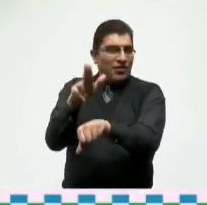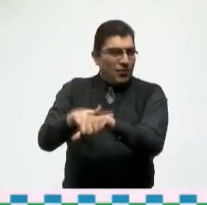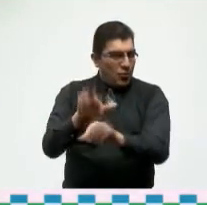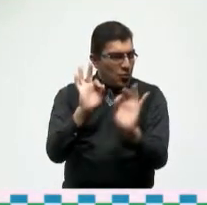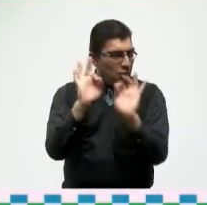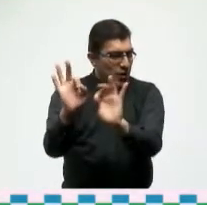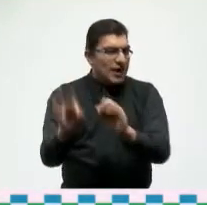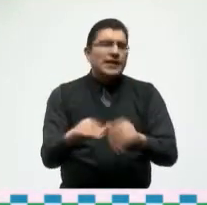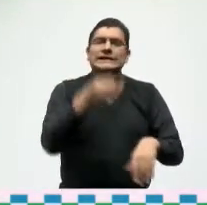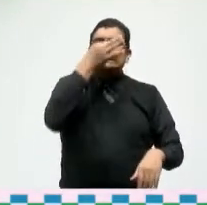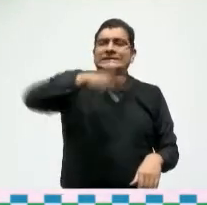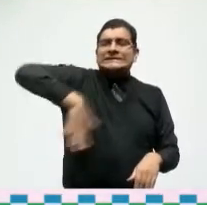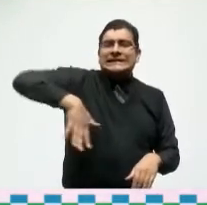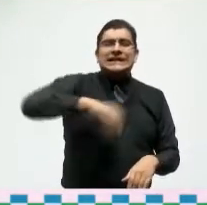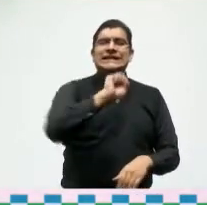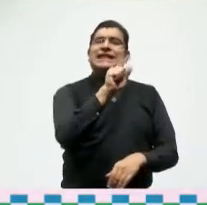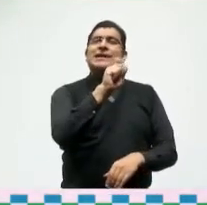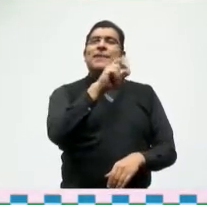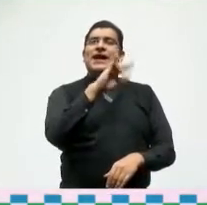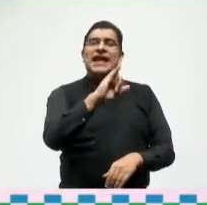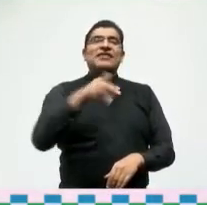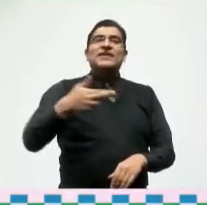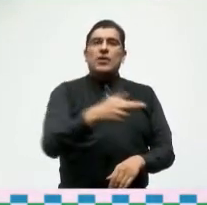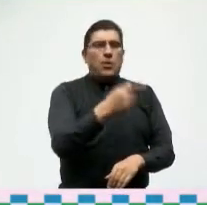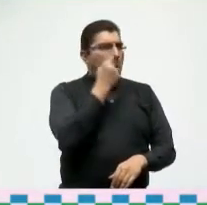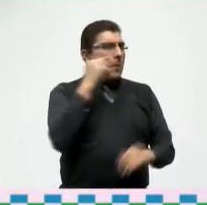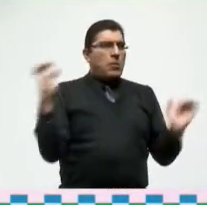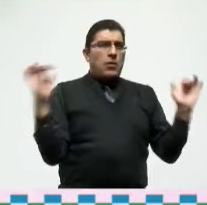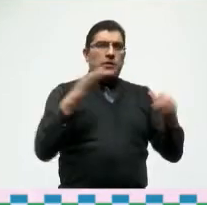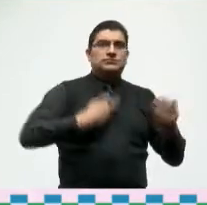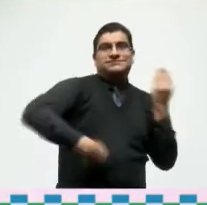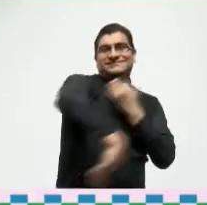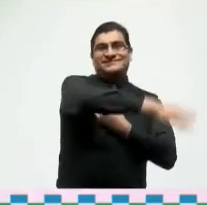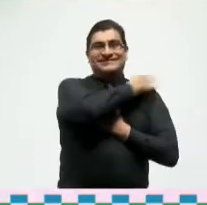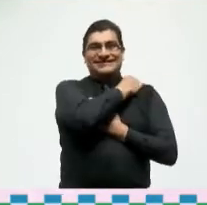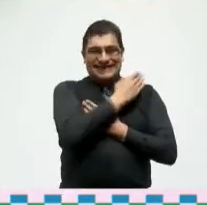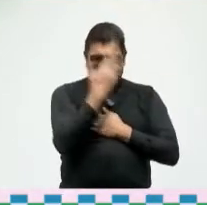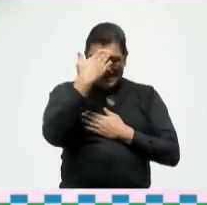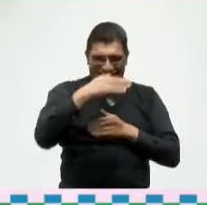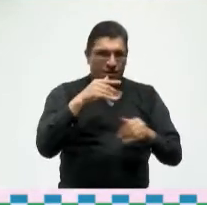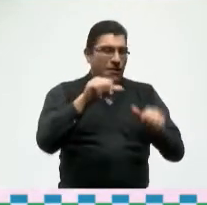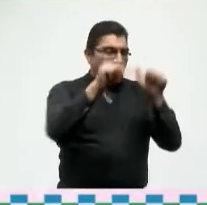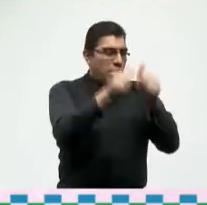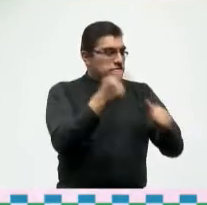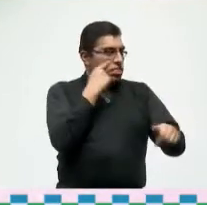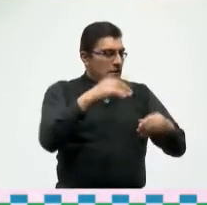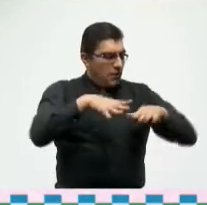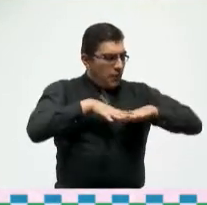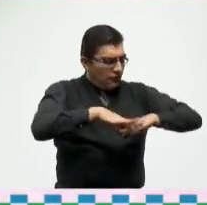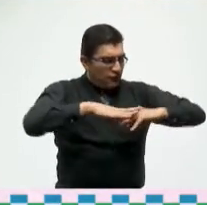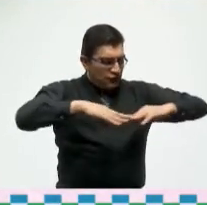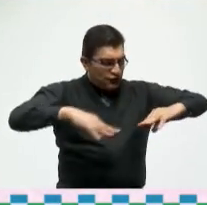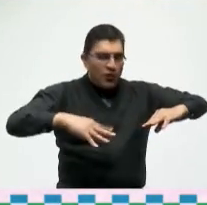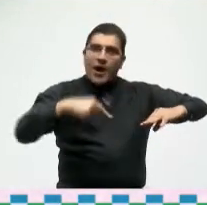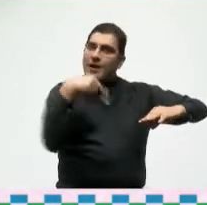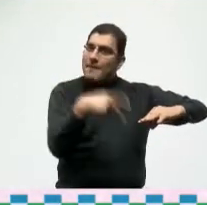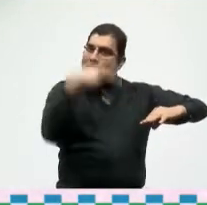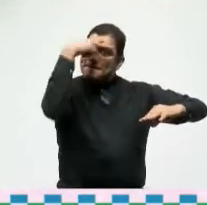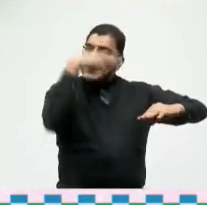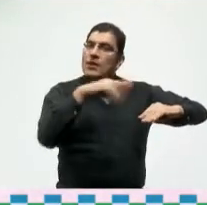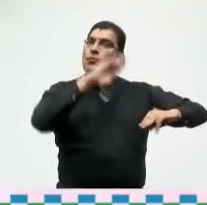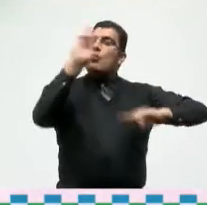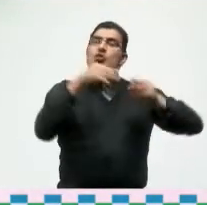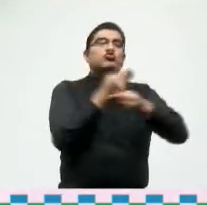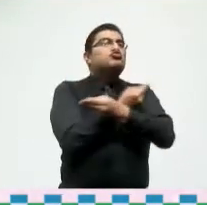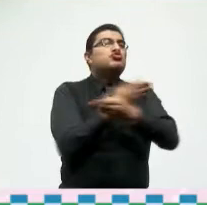el más reciente Santa María del Río Cuna del Rebozo la más emblemática de las artesanías textiles de México en el